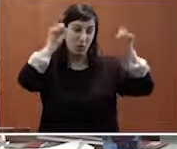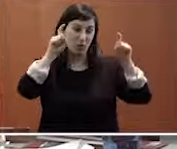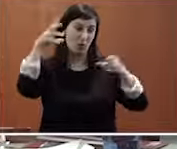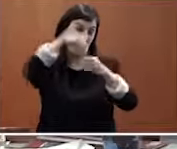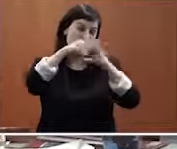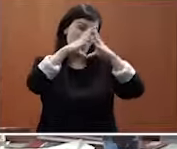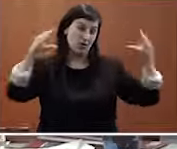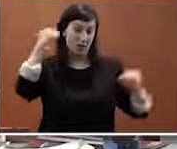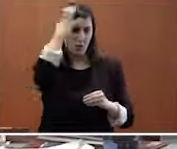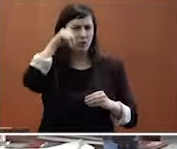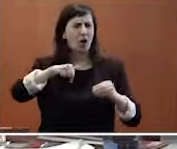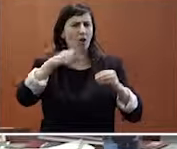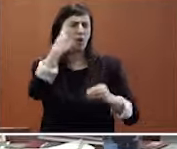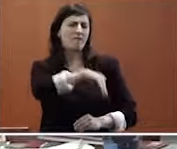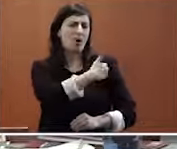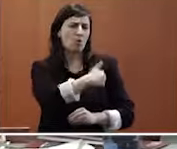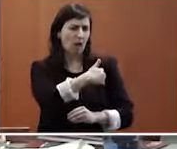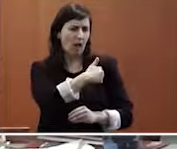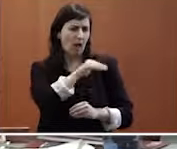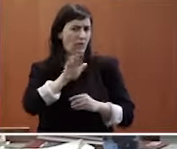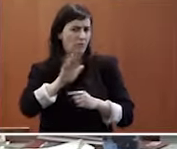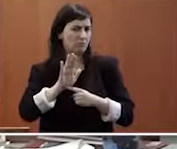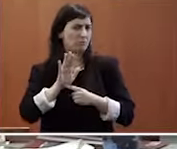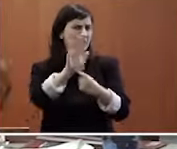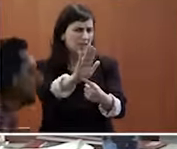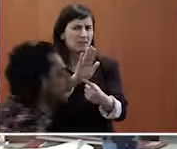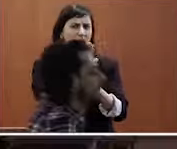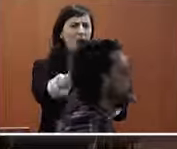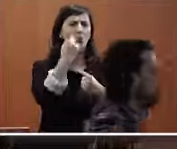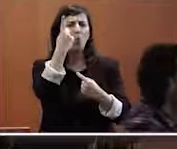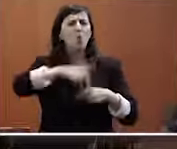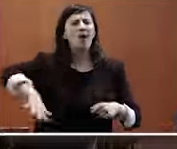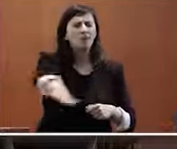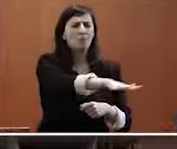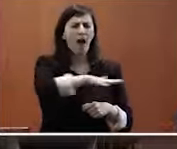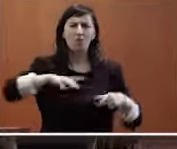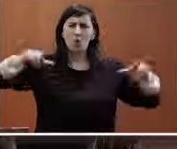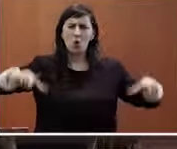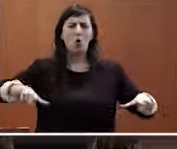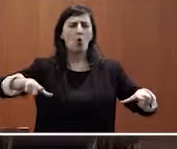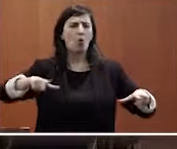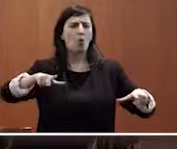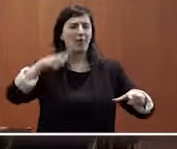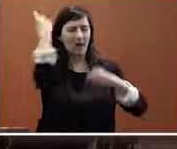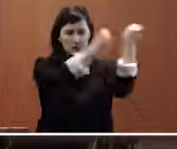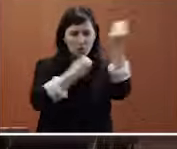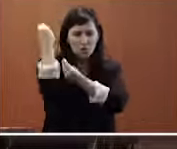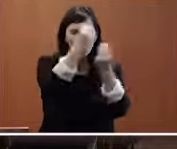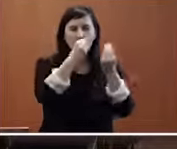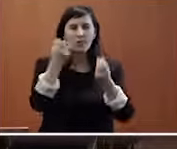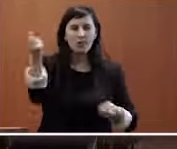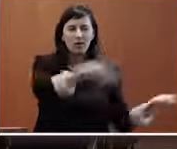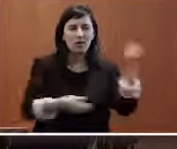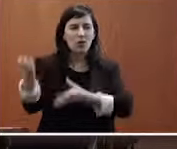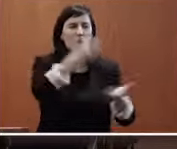Una facultad que se presenta y yo creo que consigue como un espacio especializado de reflexión, de conocimiento,